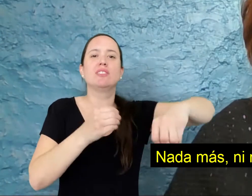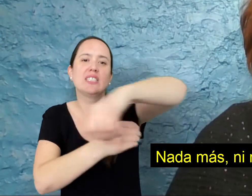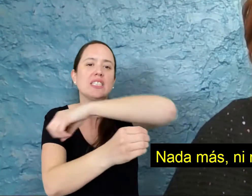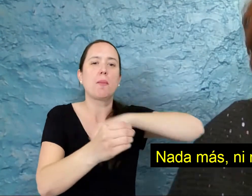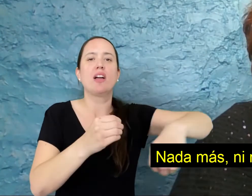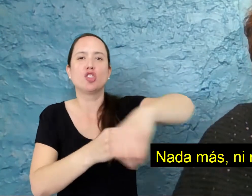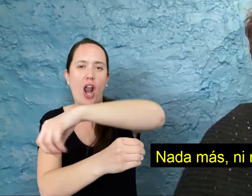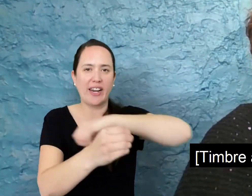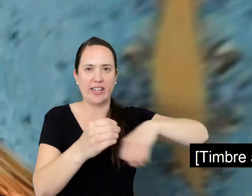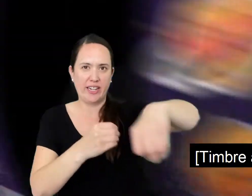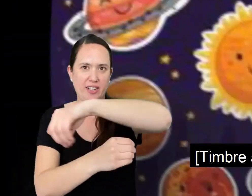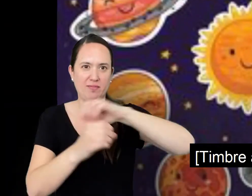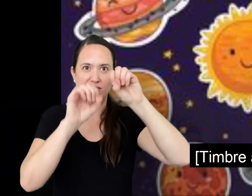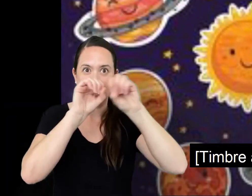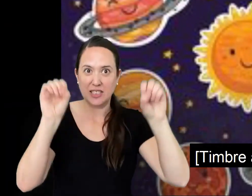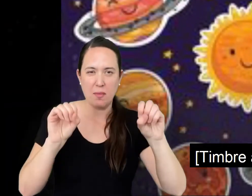más ni nada menos.